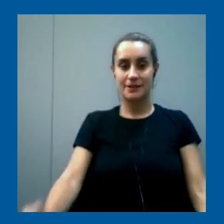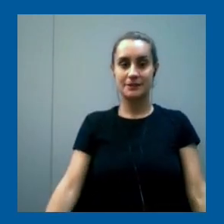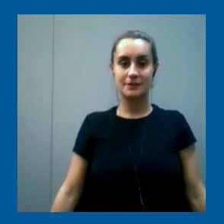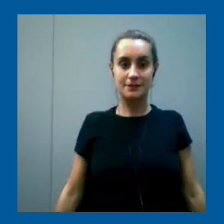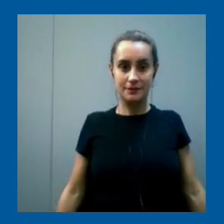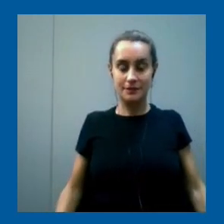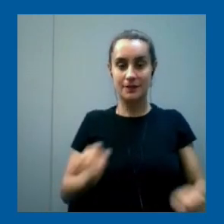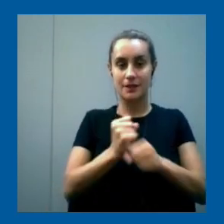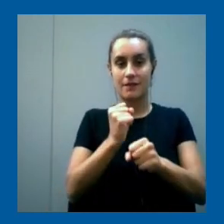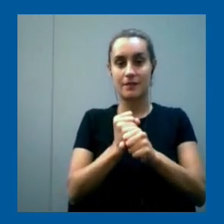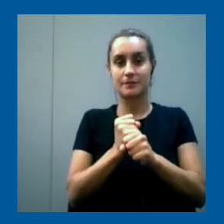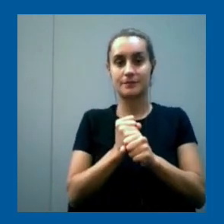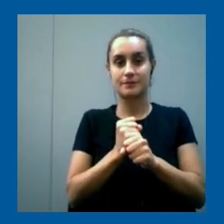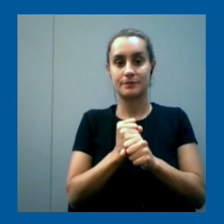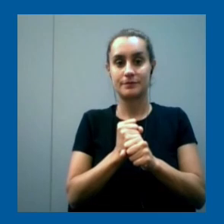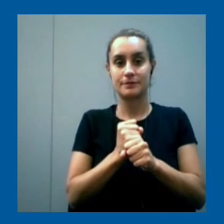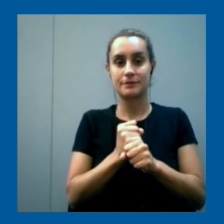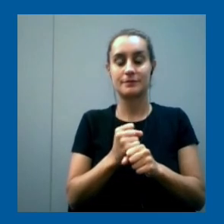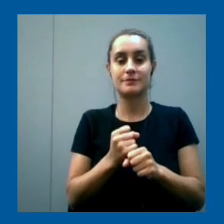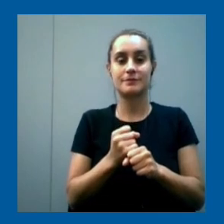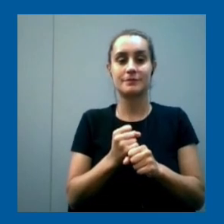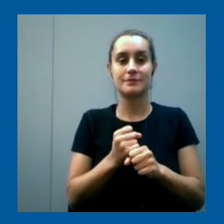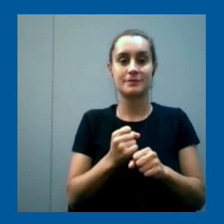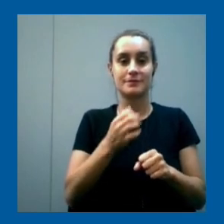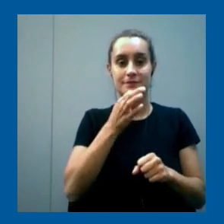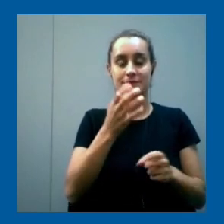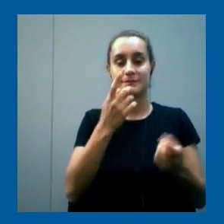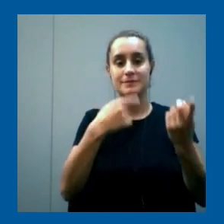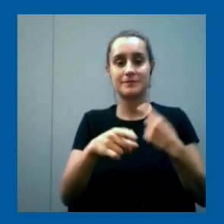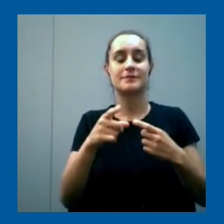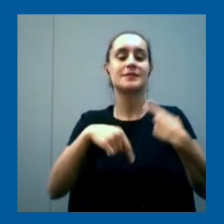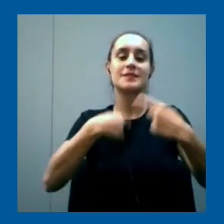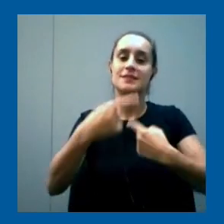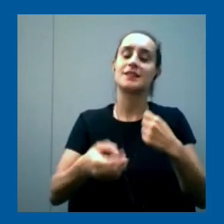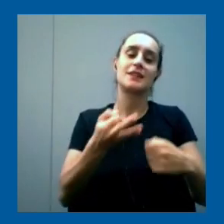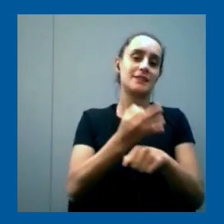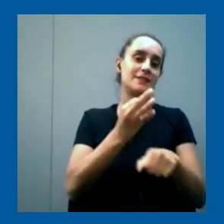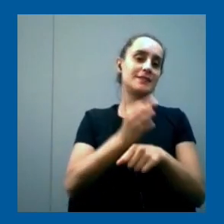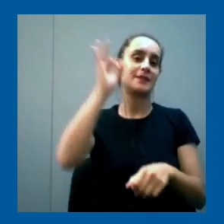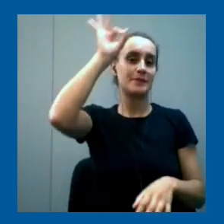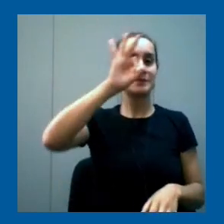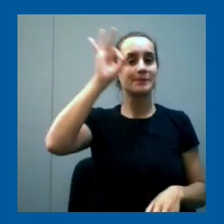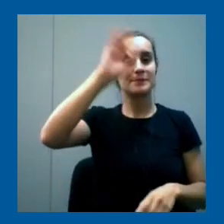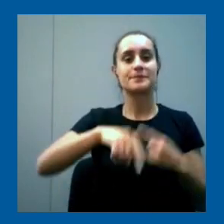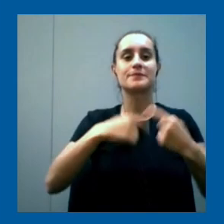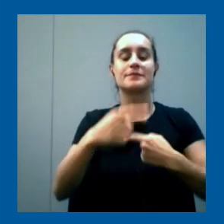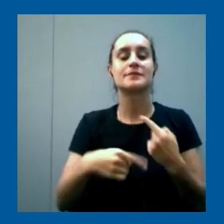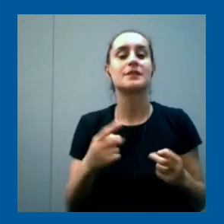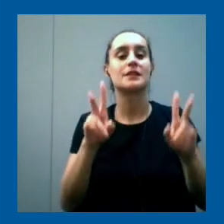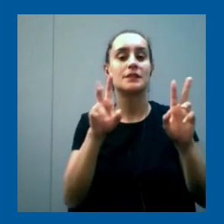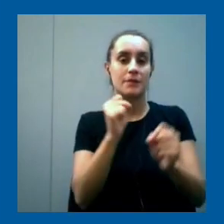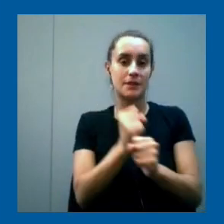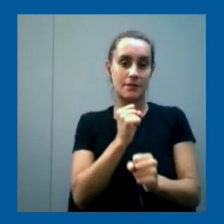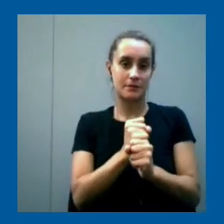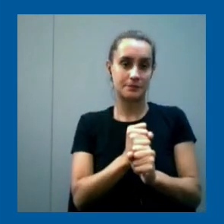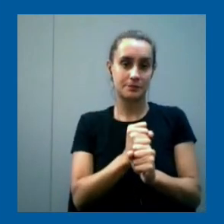básicos. Y, a su vez, seguimos capacitando en inglés, seguimos capacitando en competencias laborales y